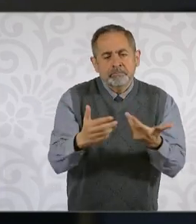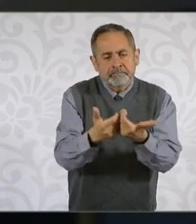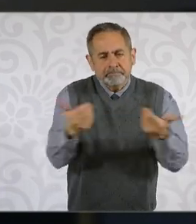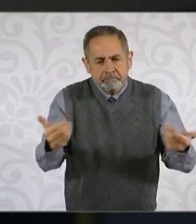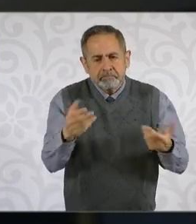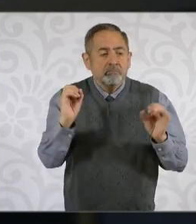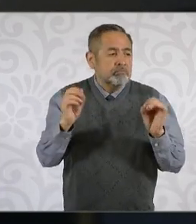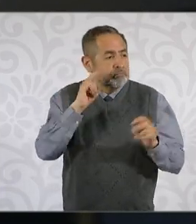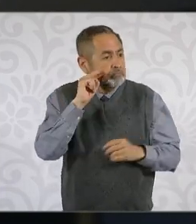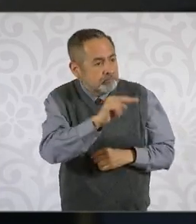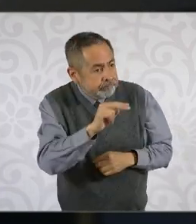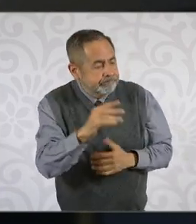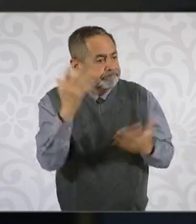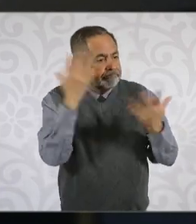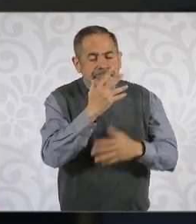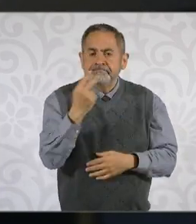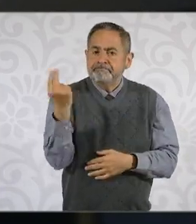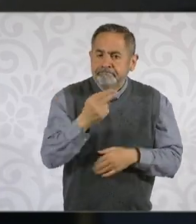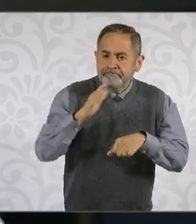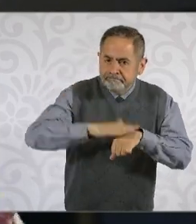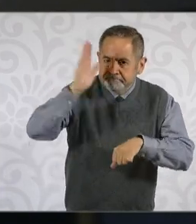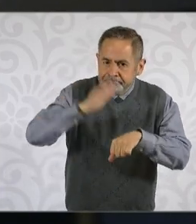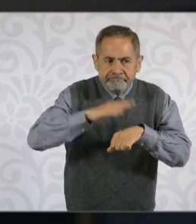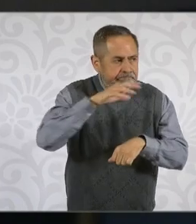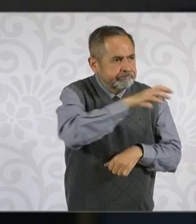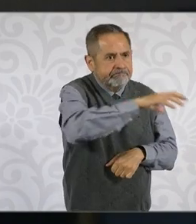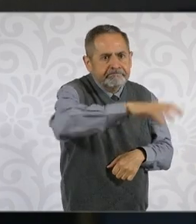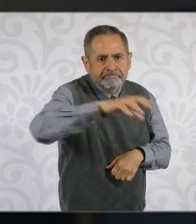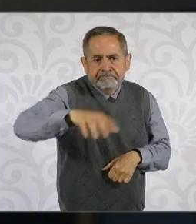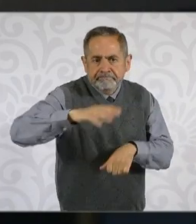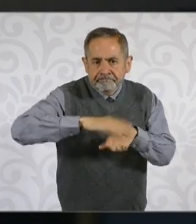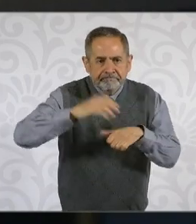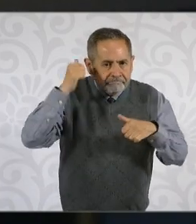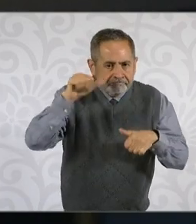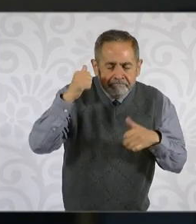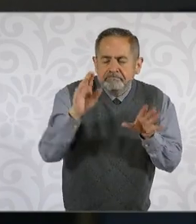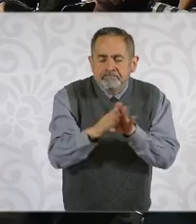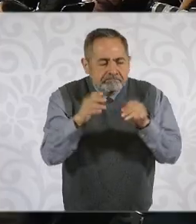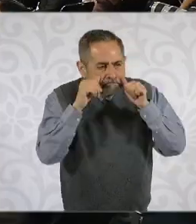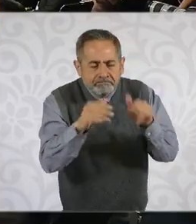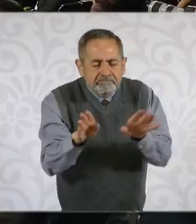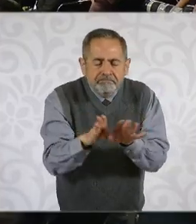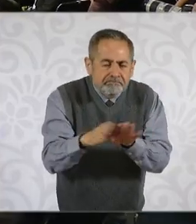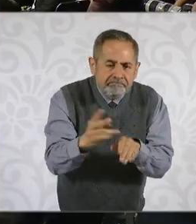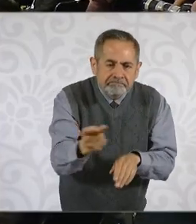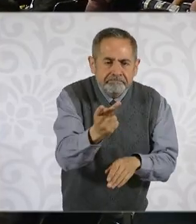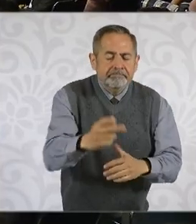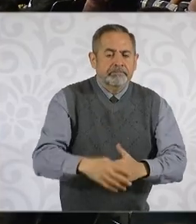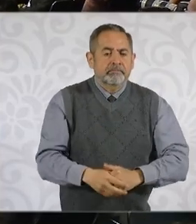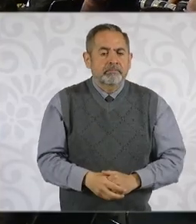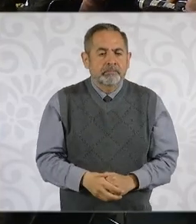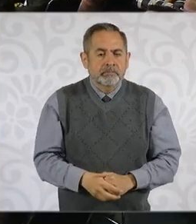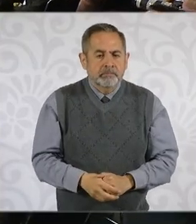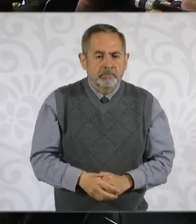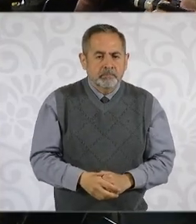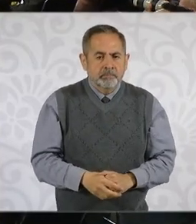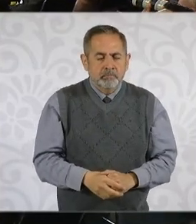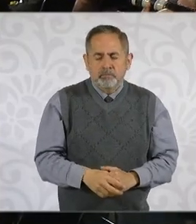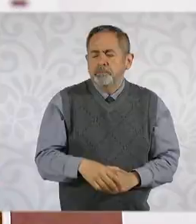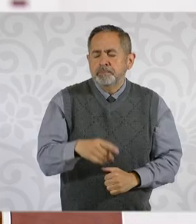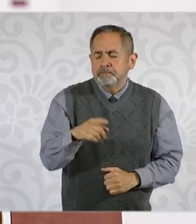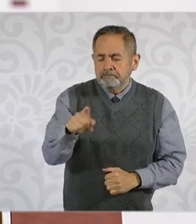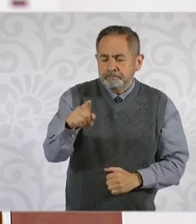hizo, si se necesitan más reubicaciones en más colonias de Acapulco, de Guerrero. No son 15